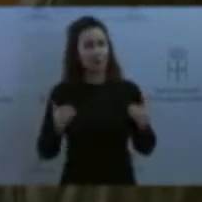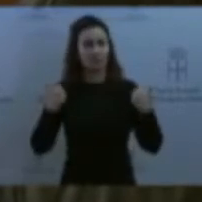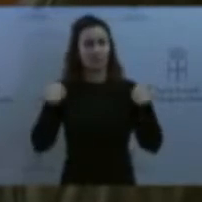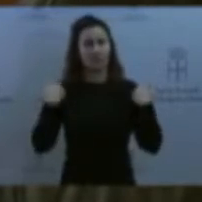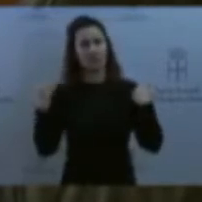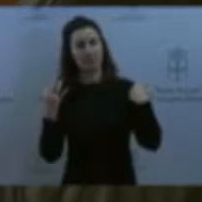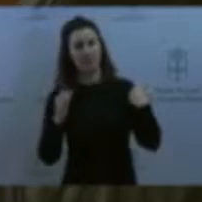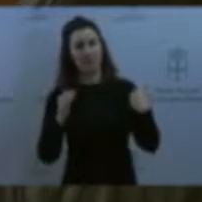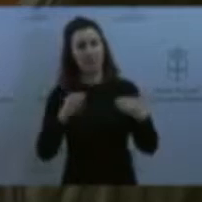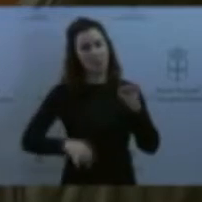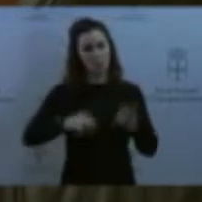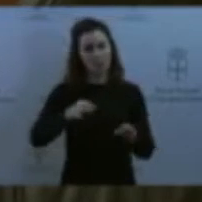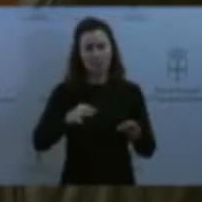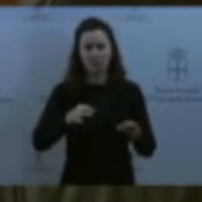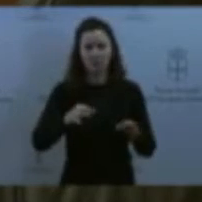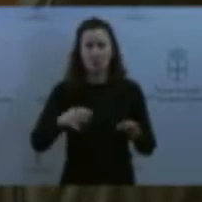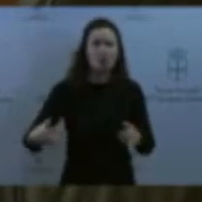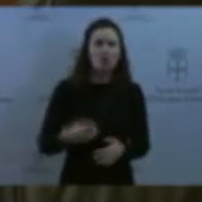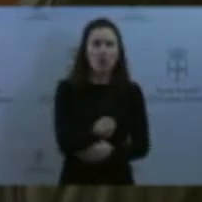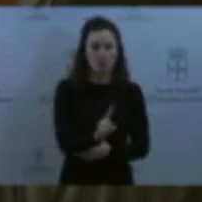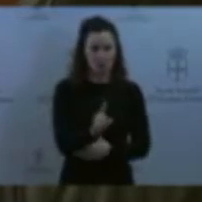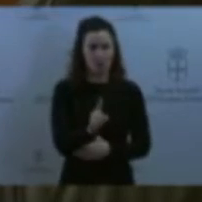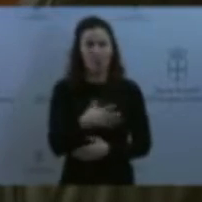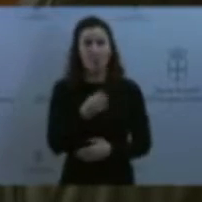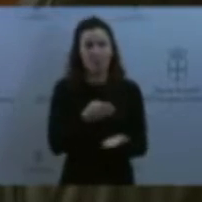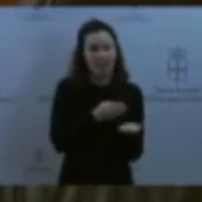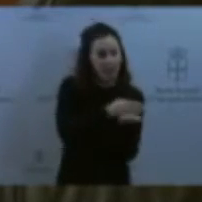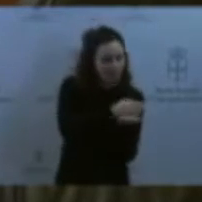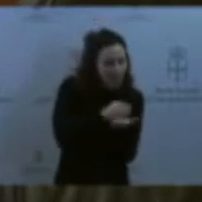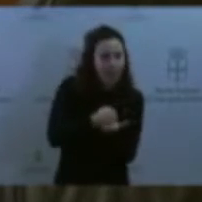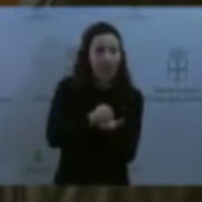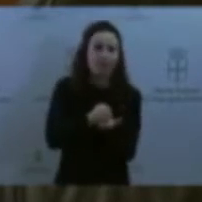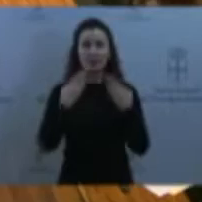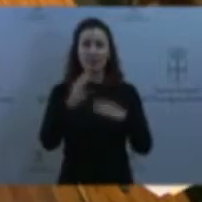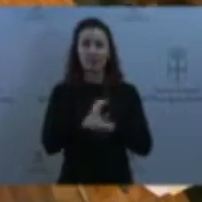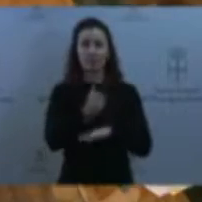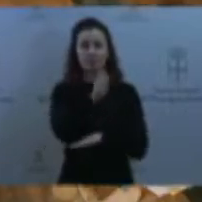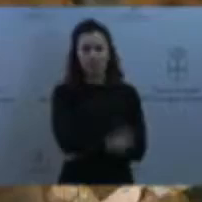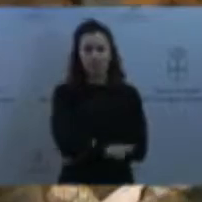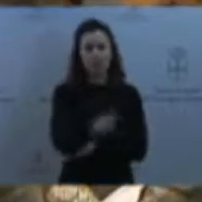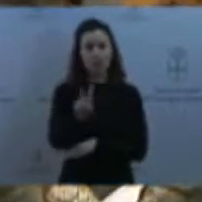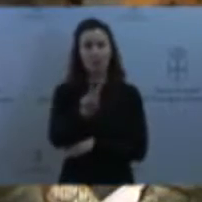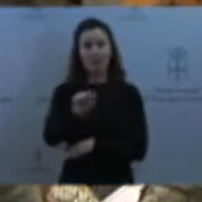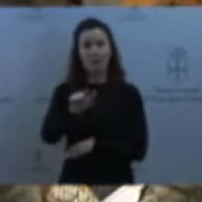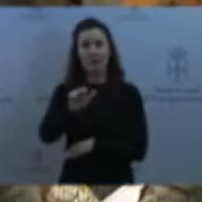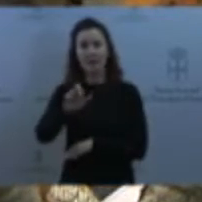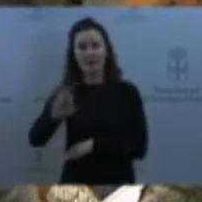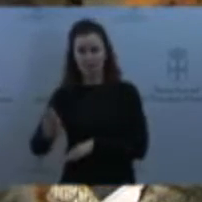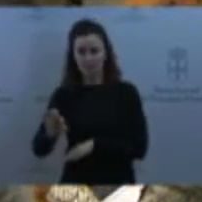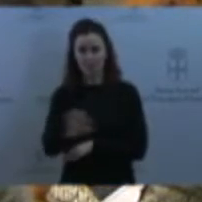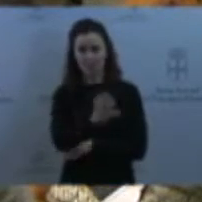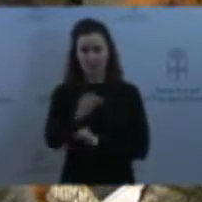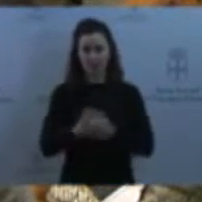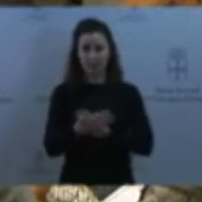procedimientos que creo que son también más sensatos y abordables. Sí, una vez que la Fiscalía acuerda el